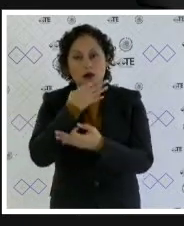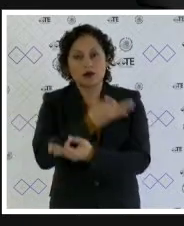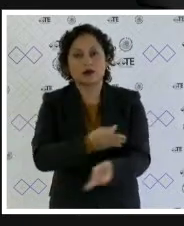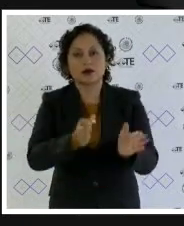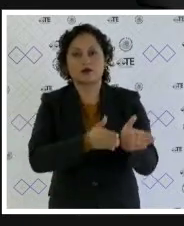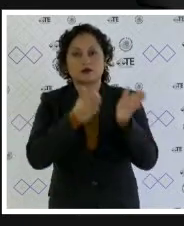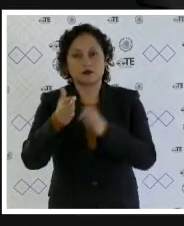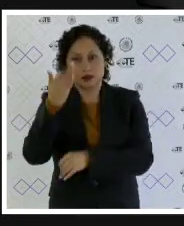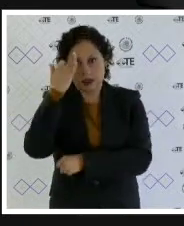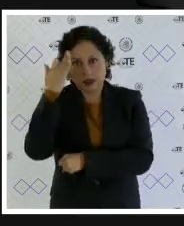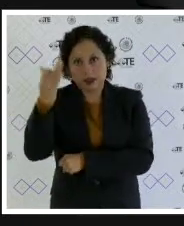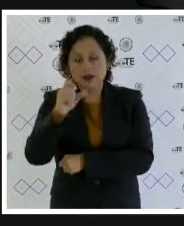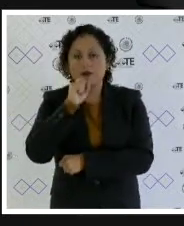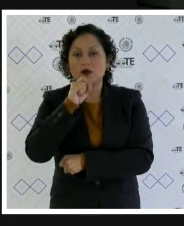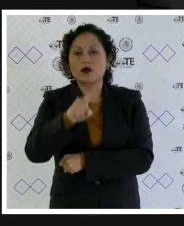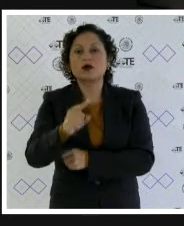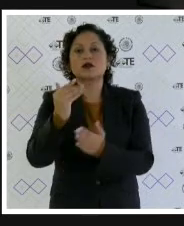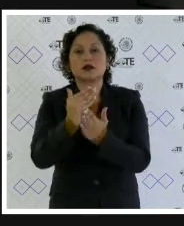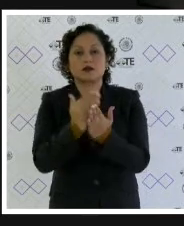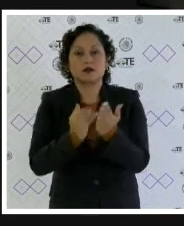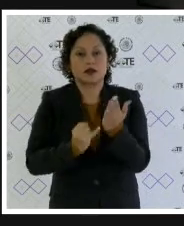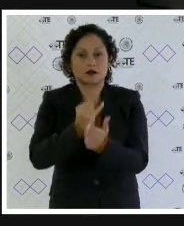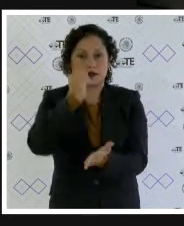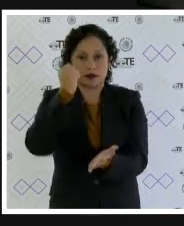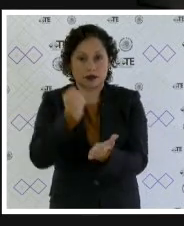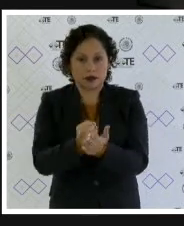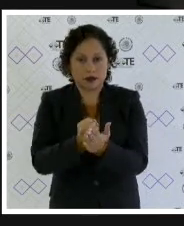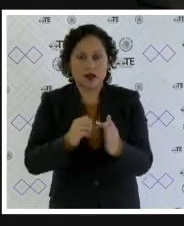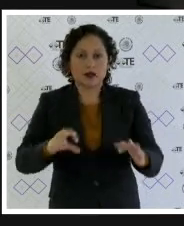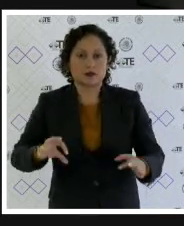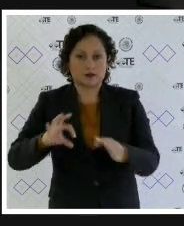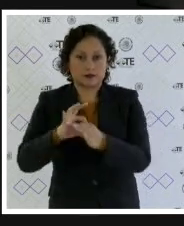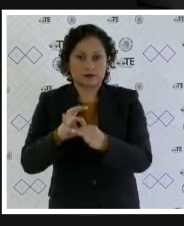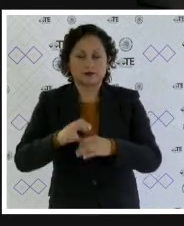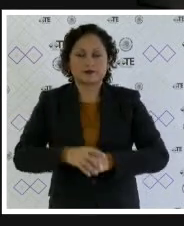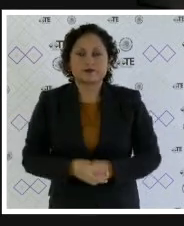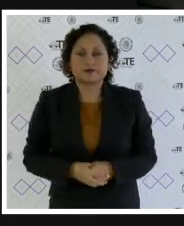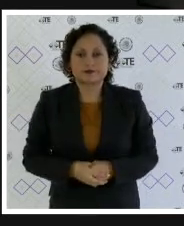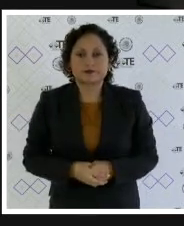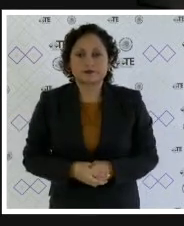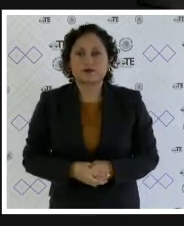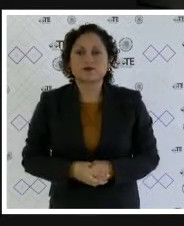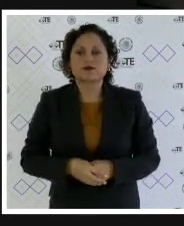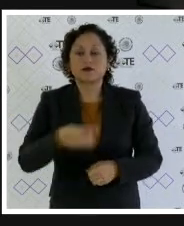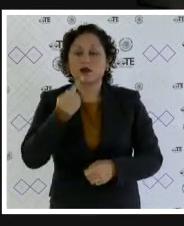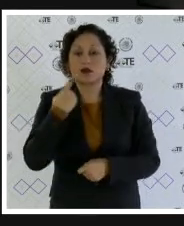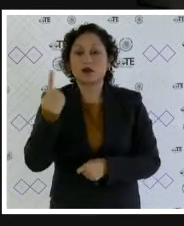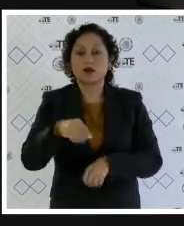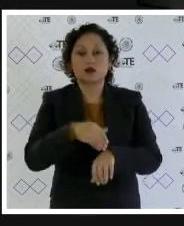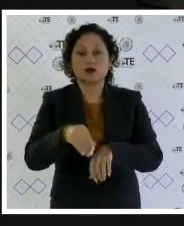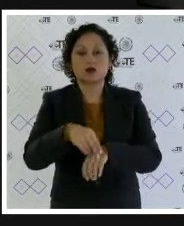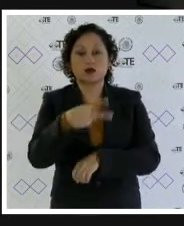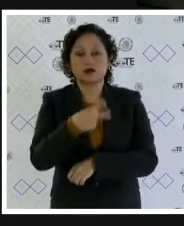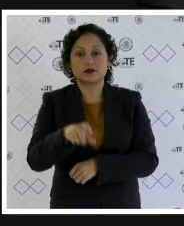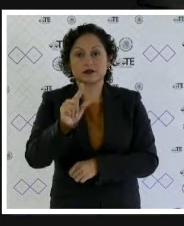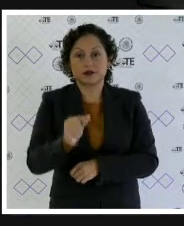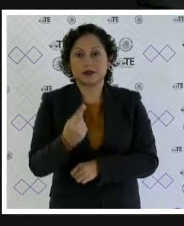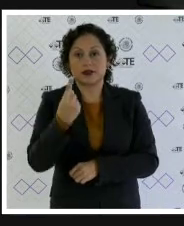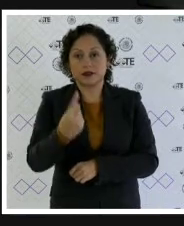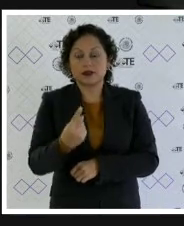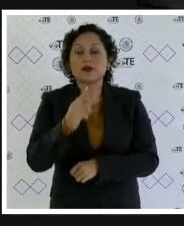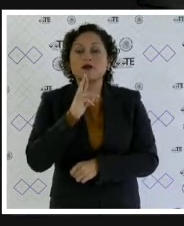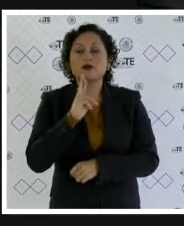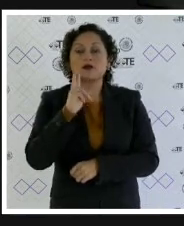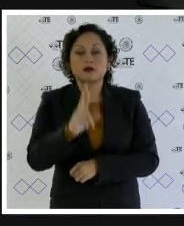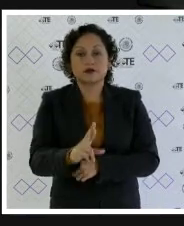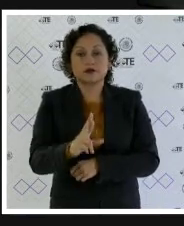proceder en términos de lo expuesto en el considerando defectos de la resolución en el juicio electoral 271 se declara la